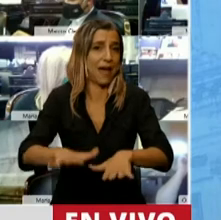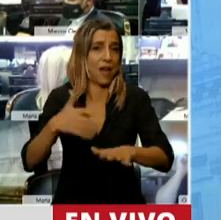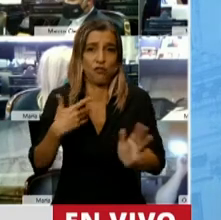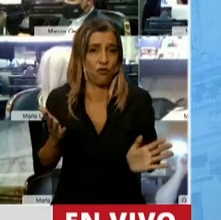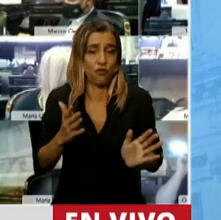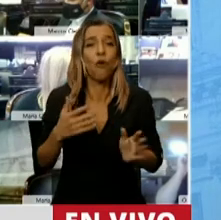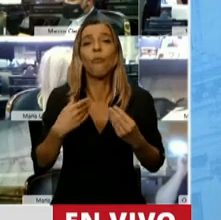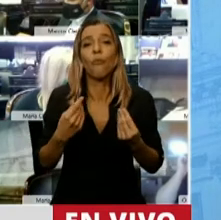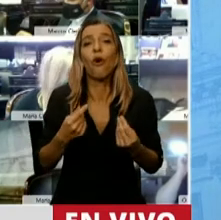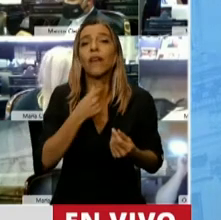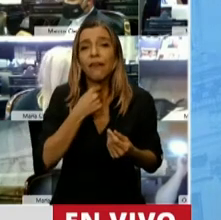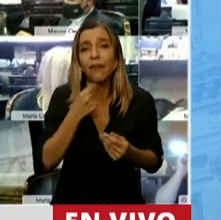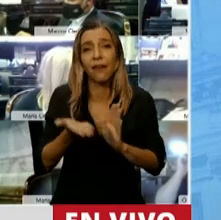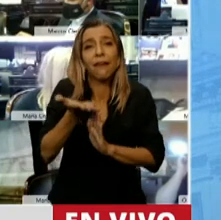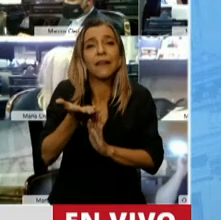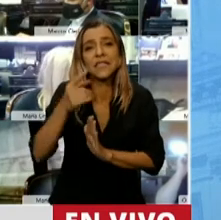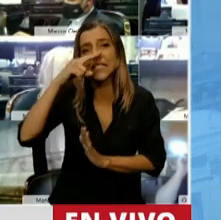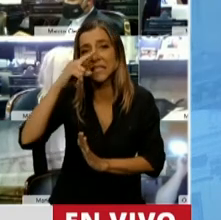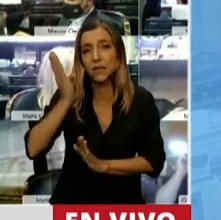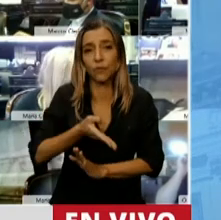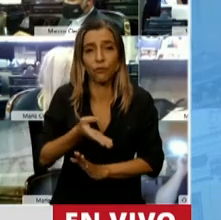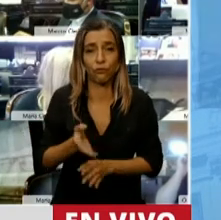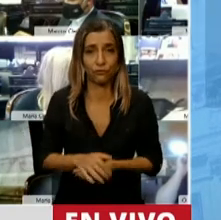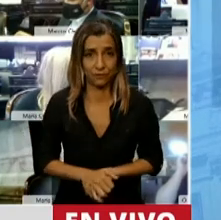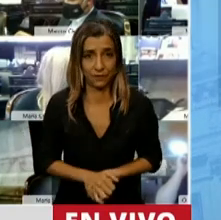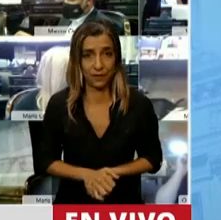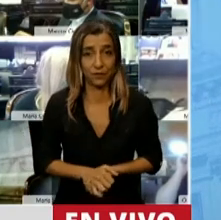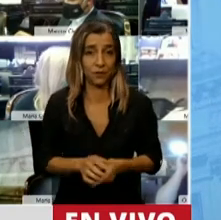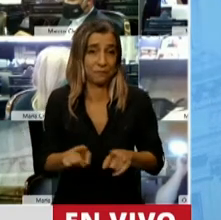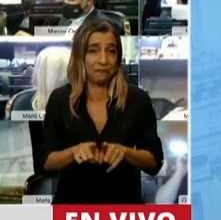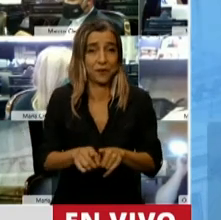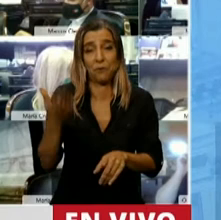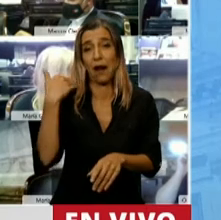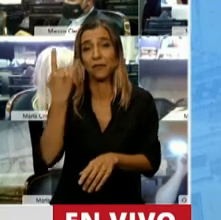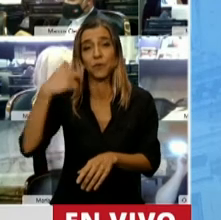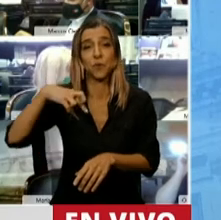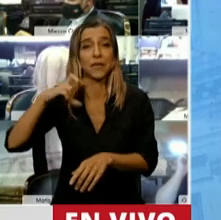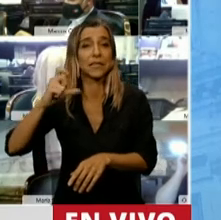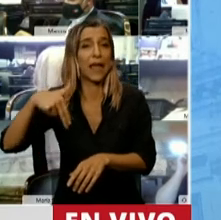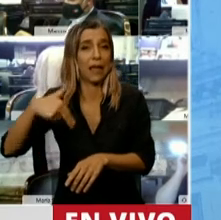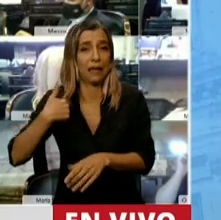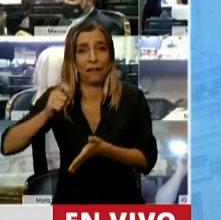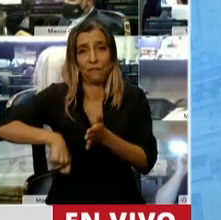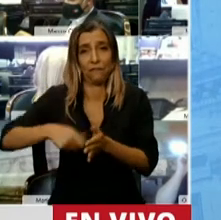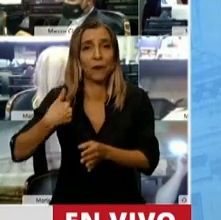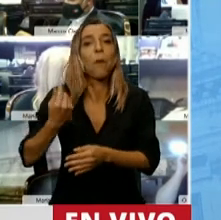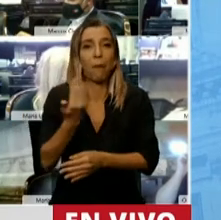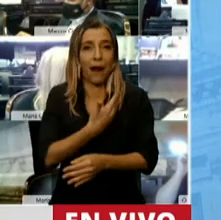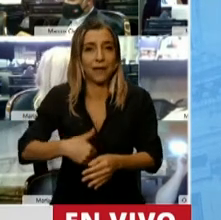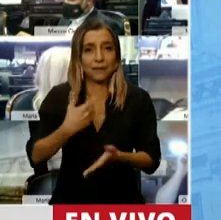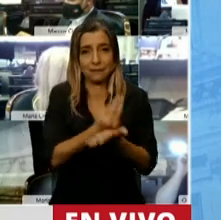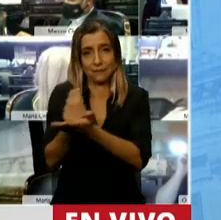7% de aumento, 7% de aumento, la misma miseria que firmó UPCN para miles de trabajadoras y trabajadores del Estado,